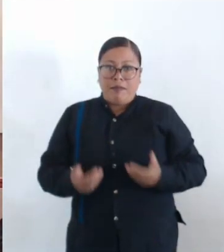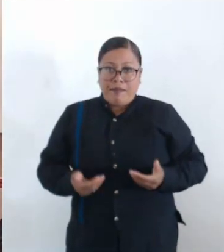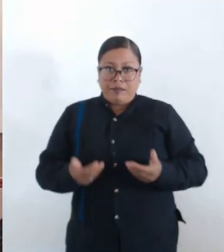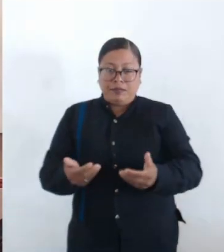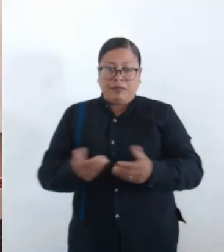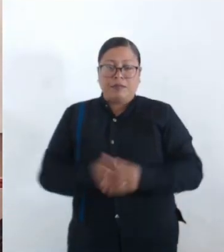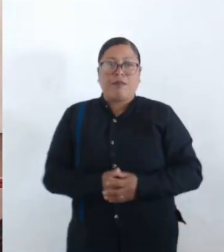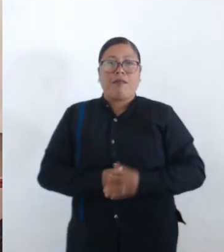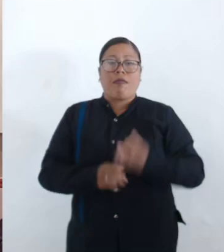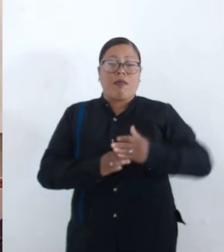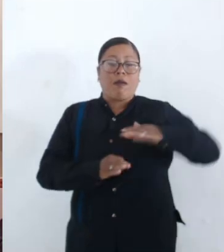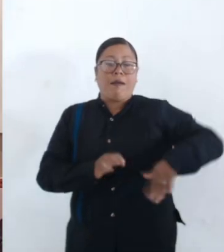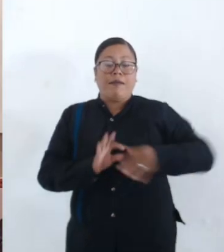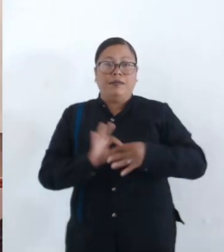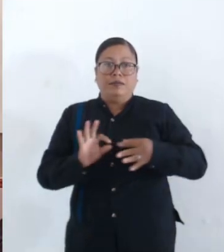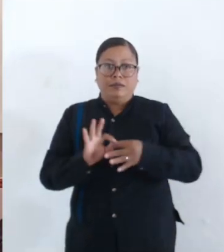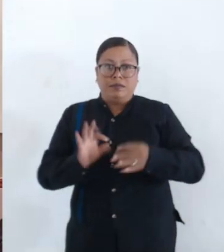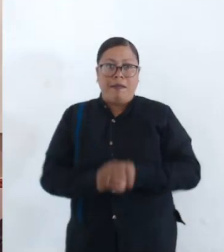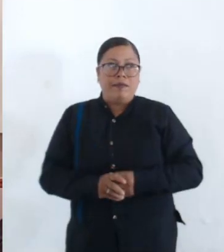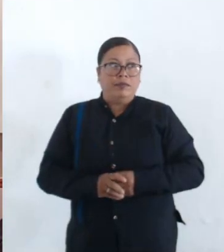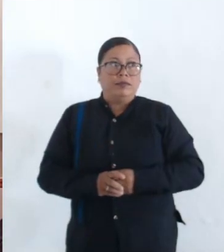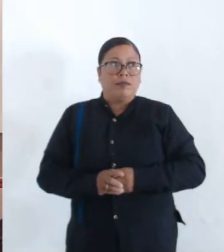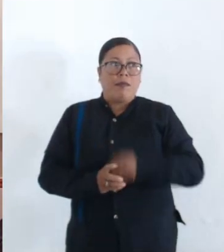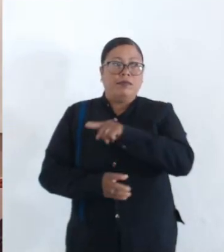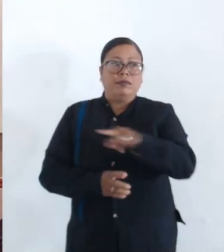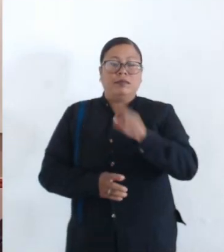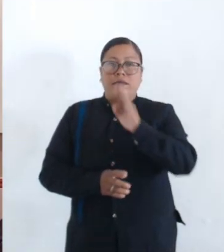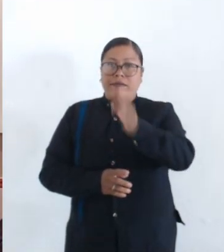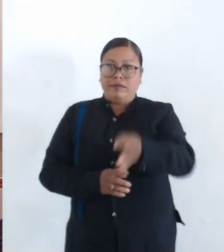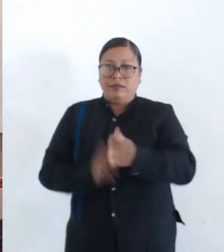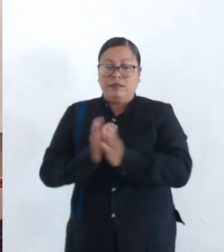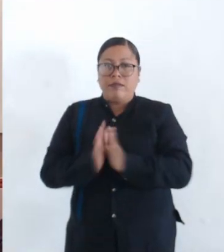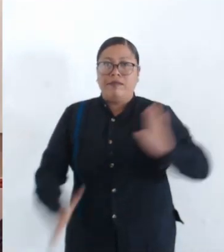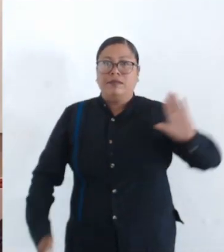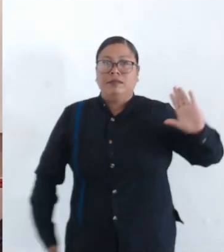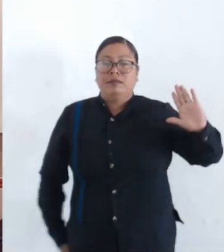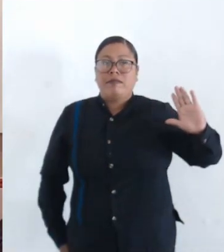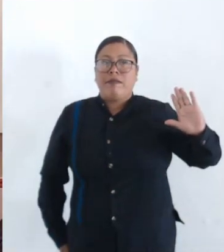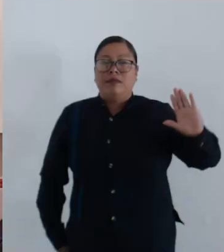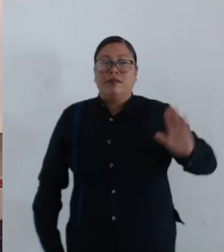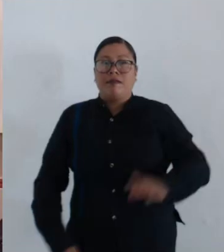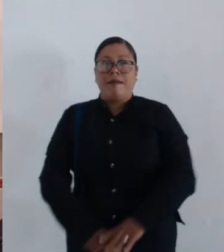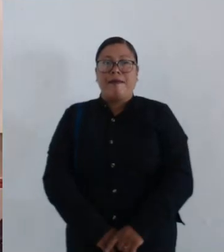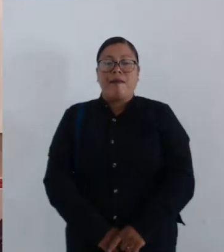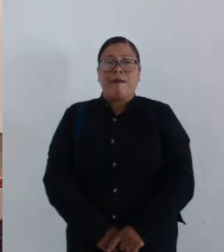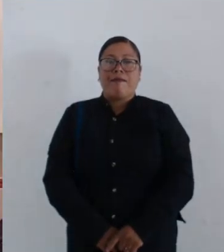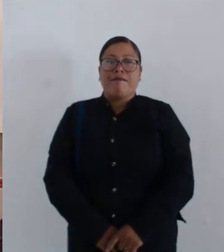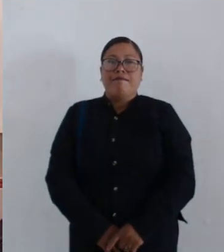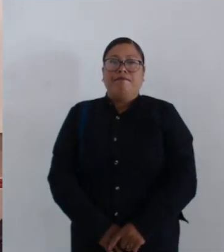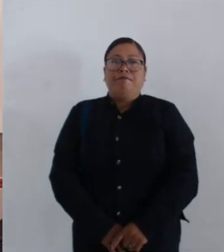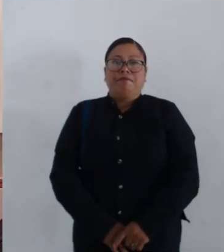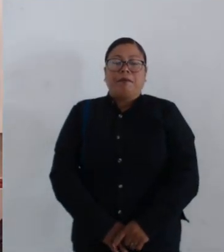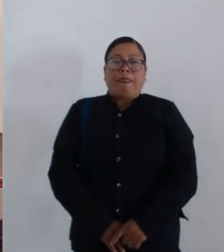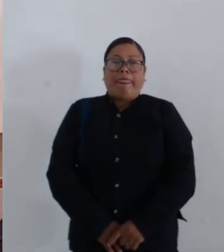Pública, con el que se acaba de dar cuenta. Quienes estén a favor de la aprobación, sírvanse levantar la mano.